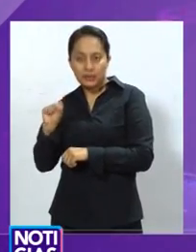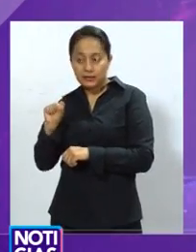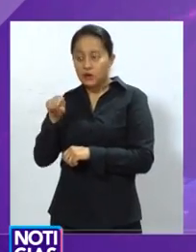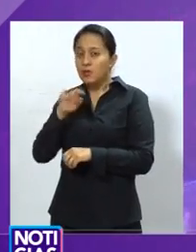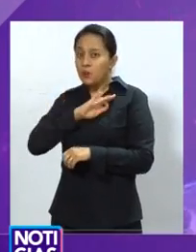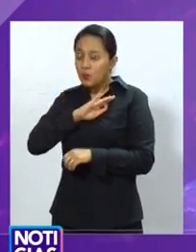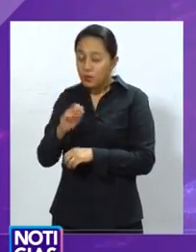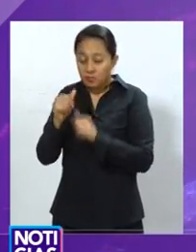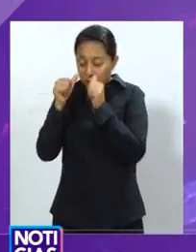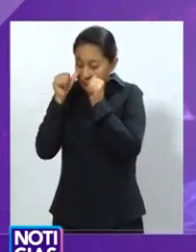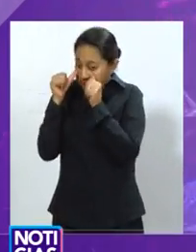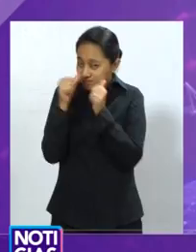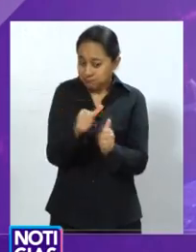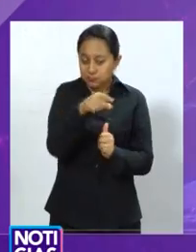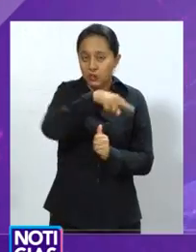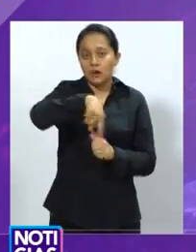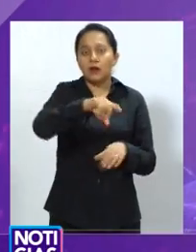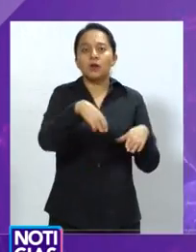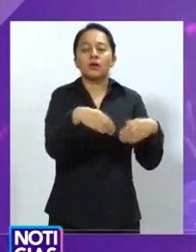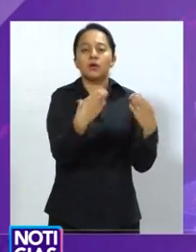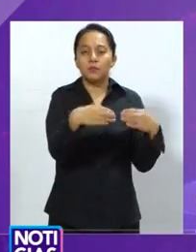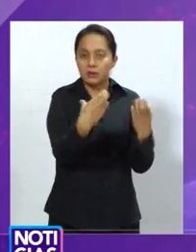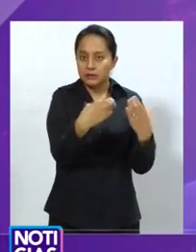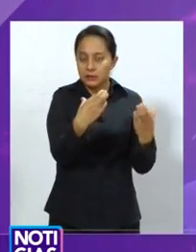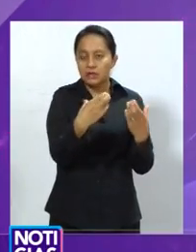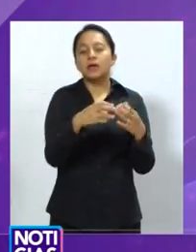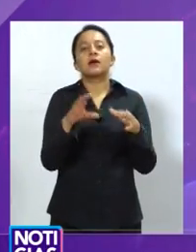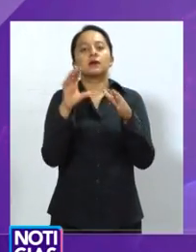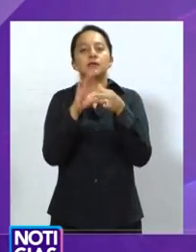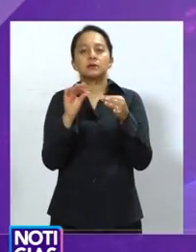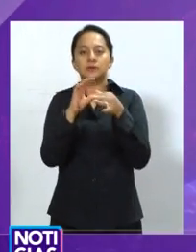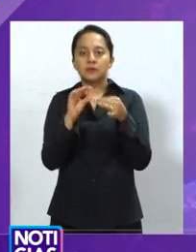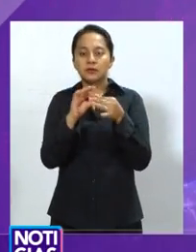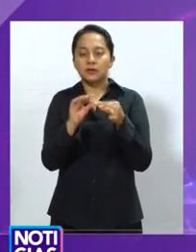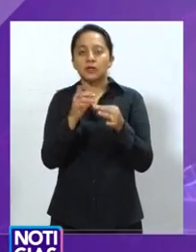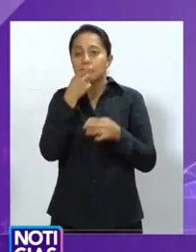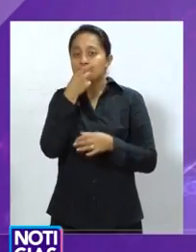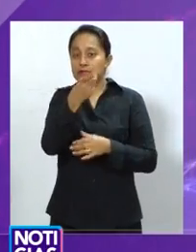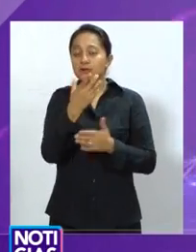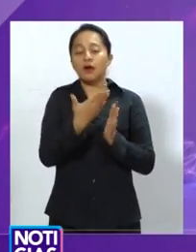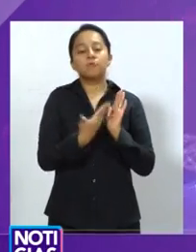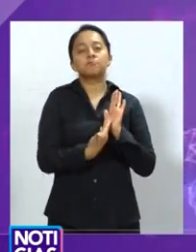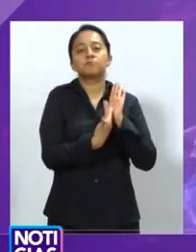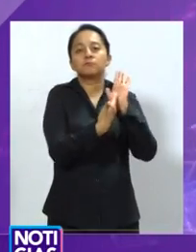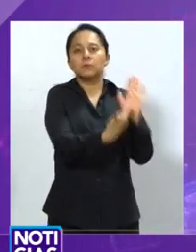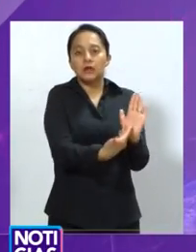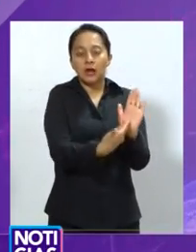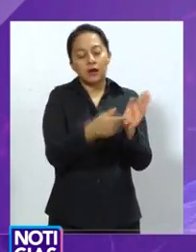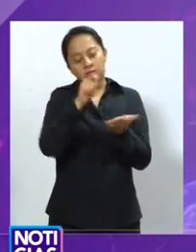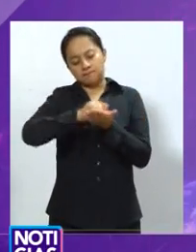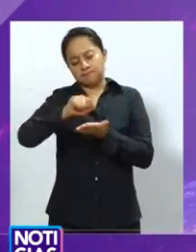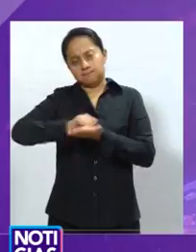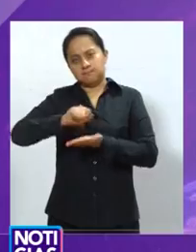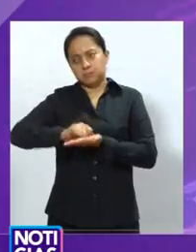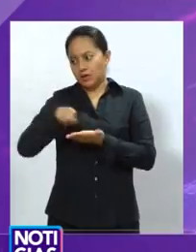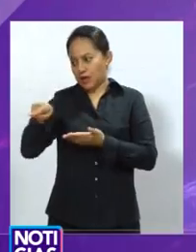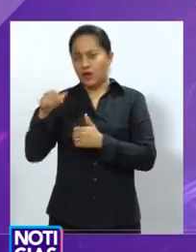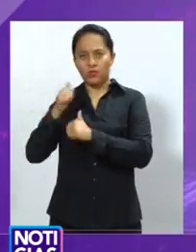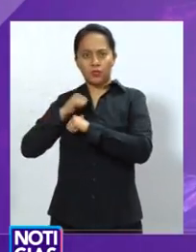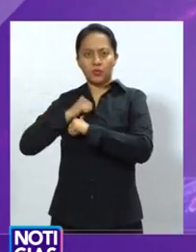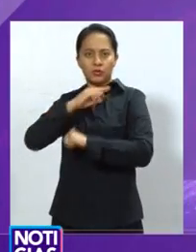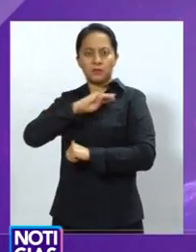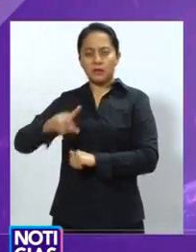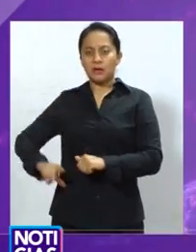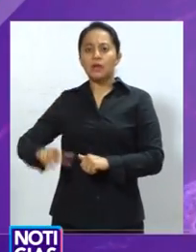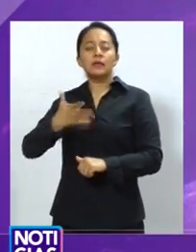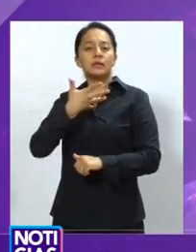conocer la presentación de un escrito dirigido a la autoridad municipal con la exigencia explícita que los vendedores de estos mercados sean incorporados